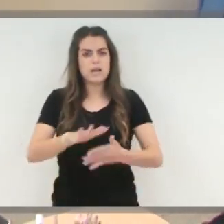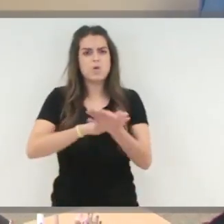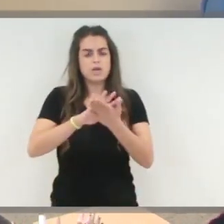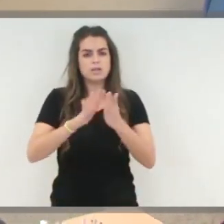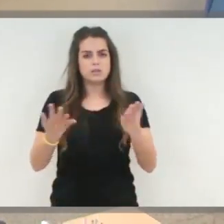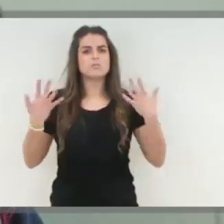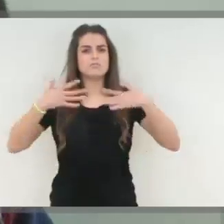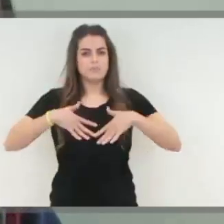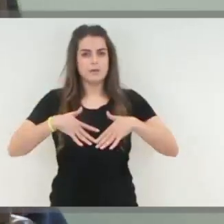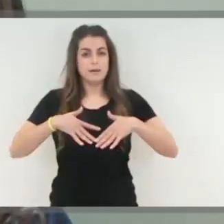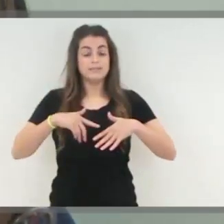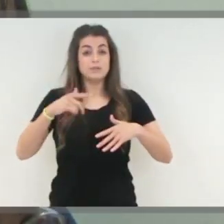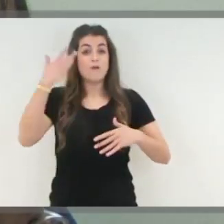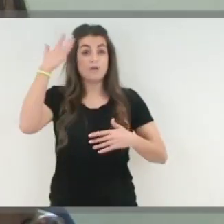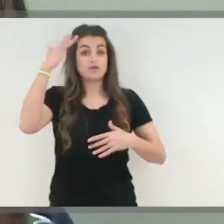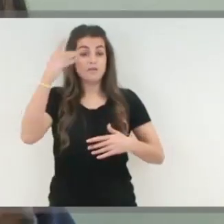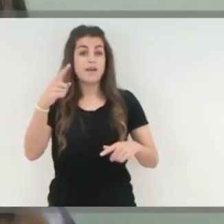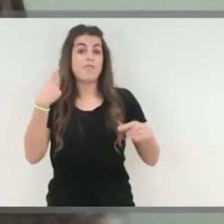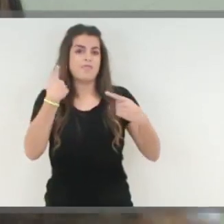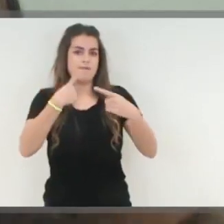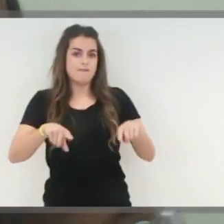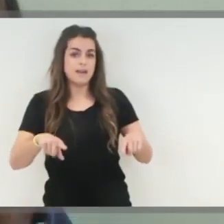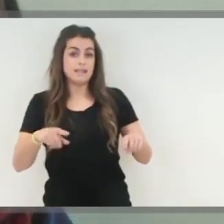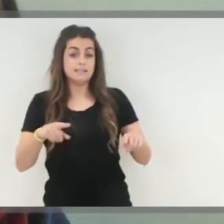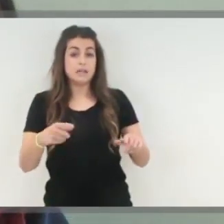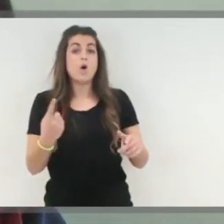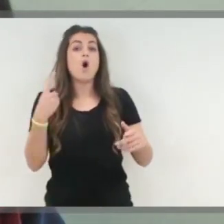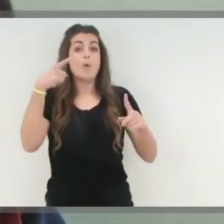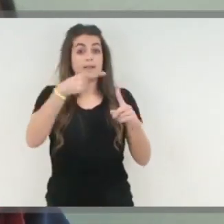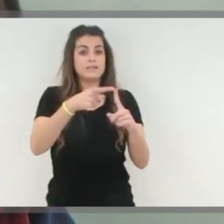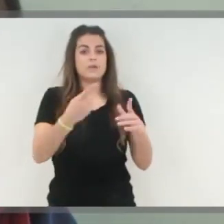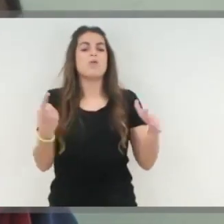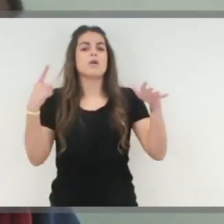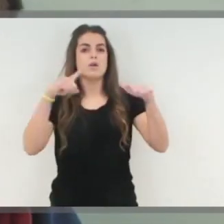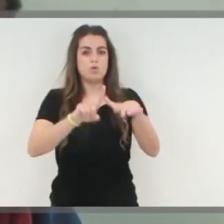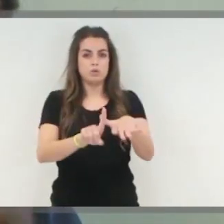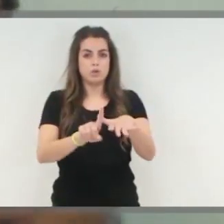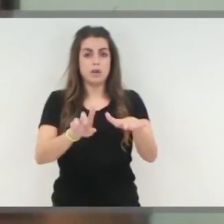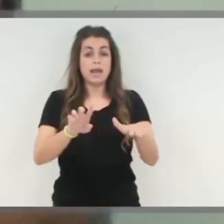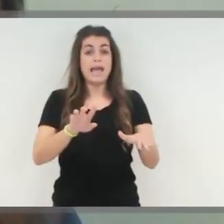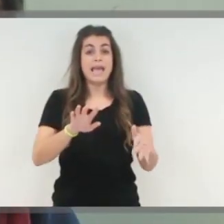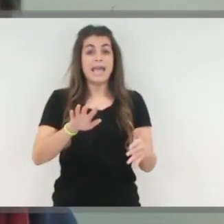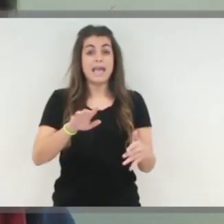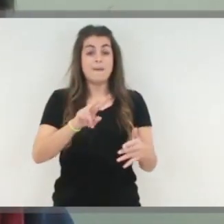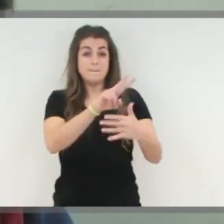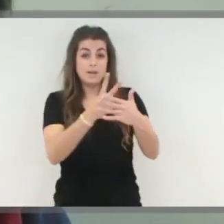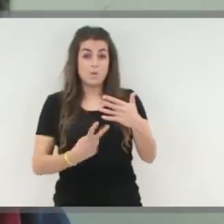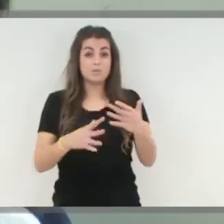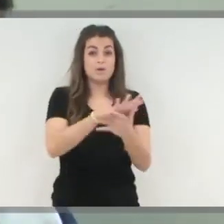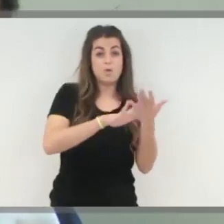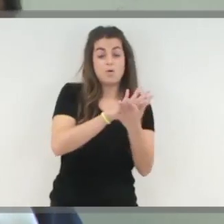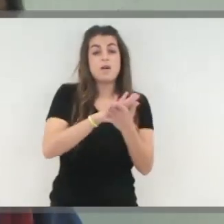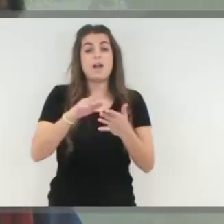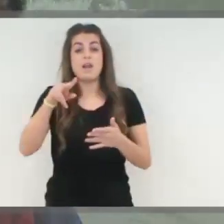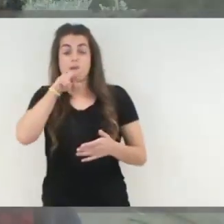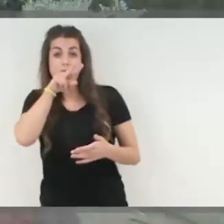aprenden el lenguaje de signos, una filosofía diferente que persigue la inclusión. A través del bilingüismo, la lengua oral, lengua de signos,